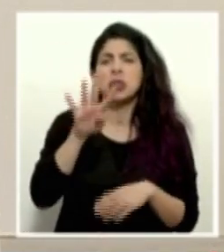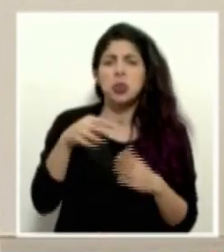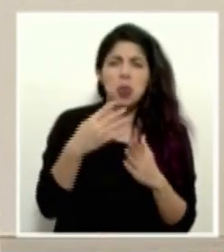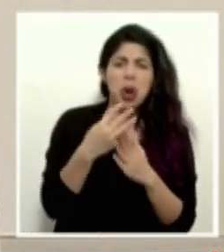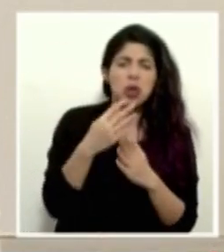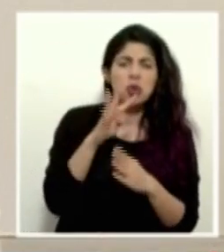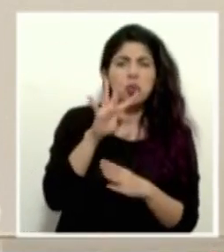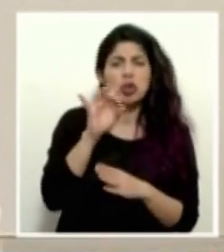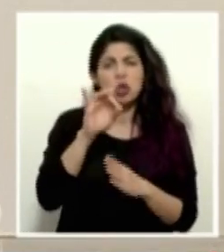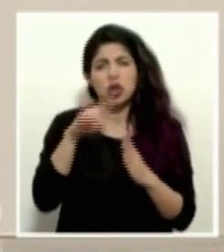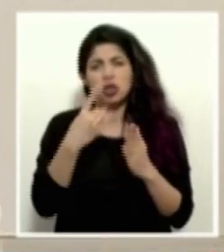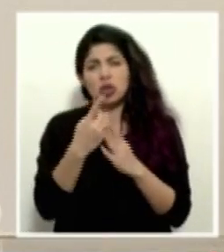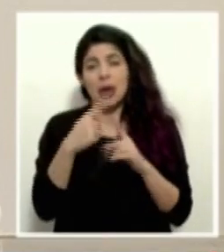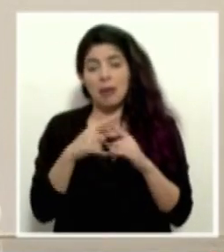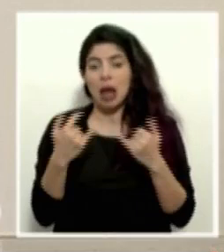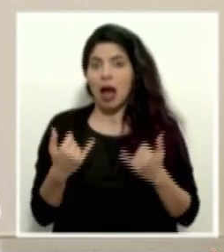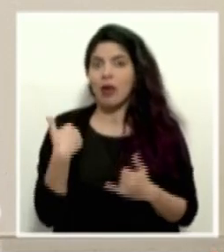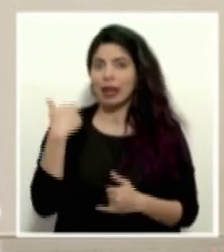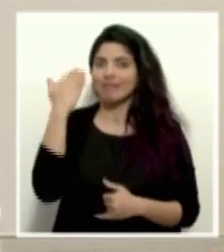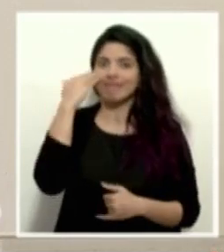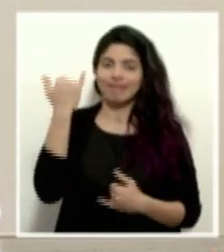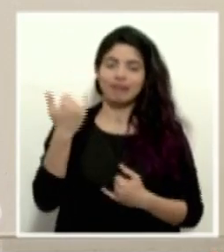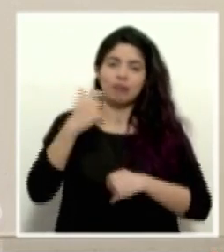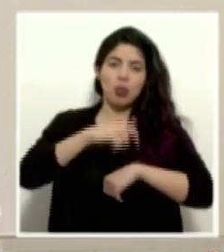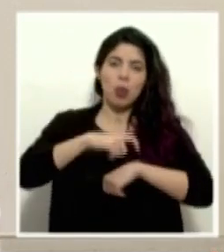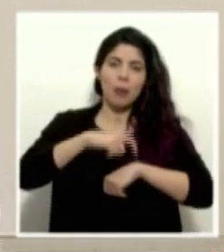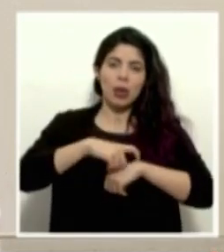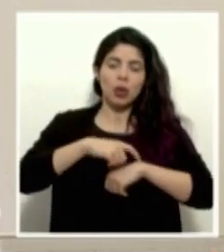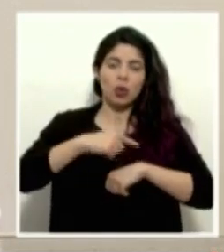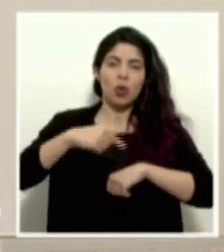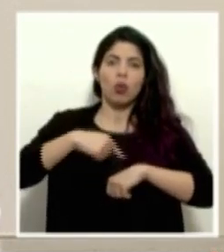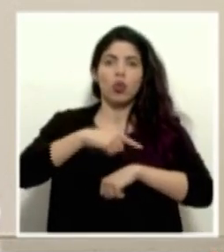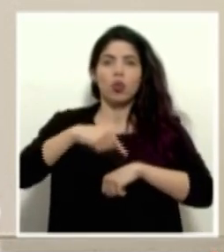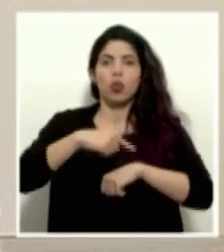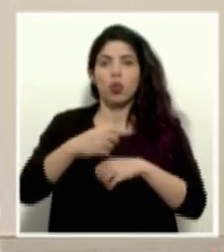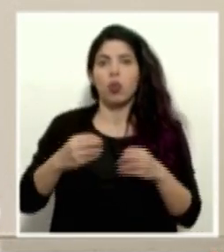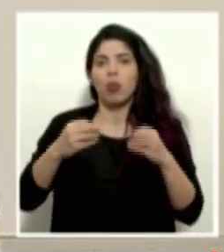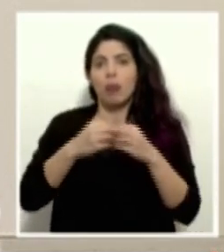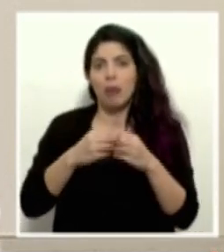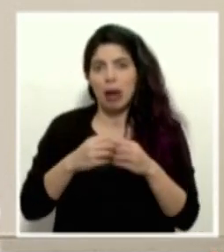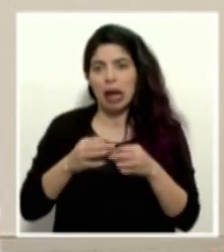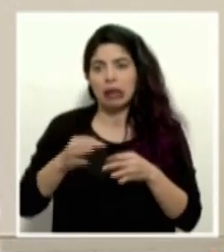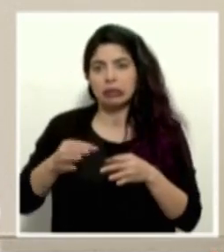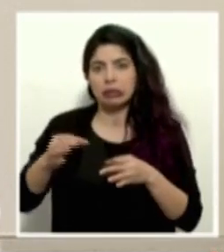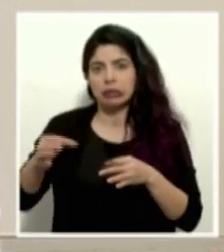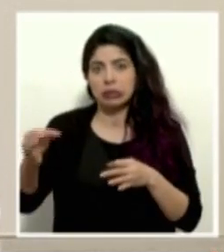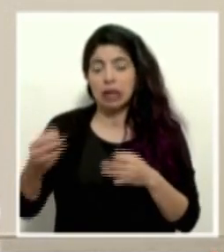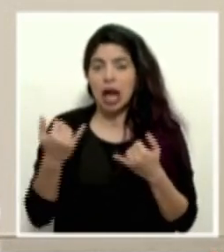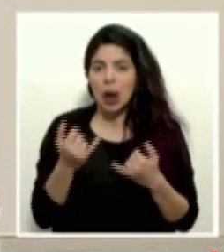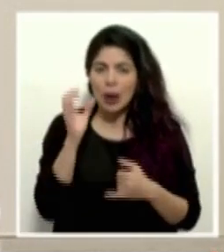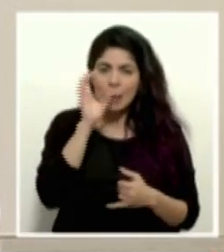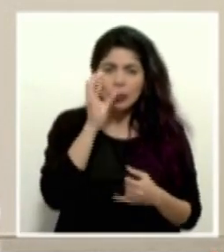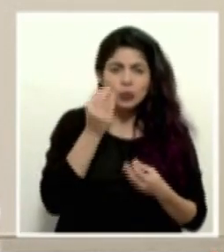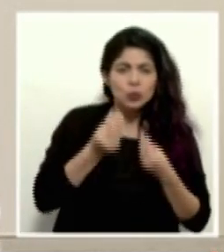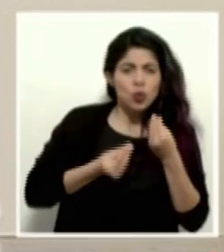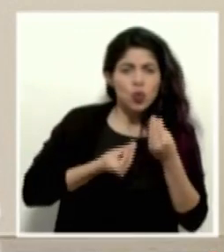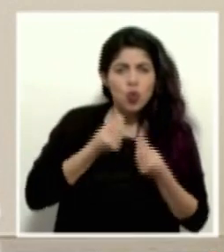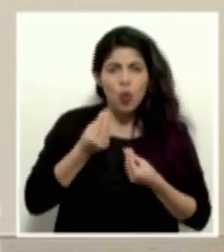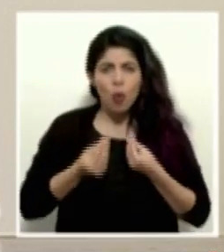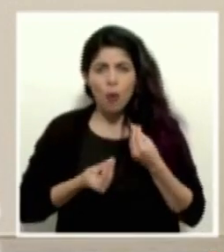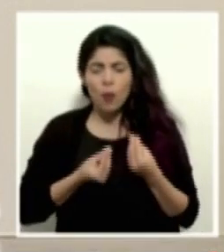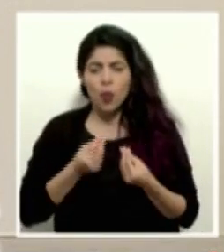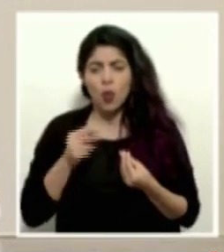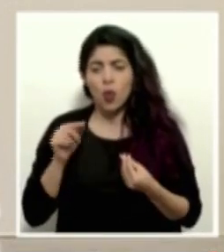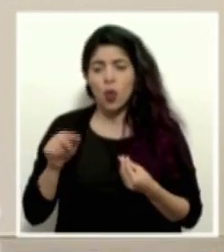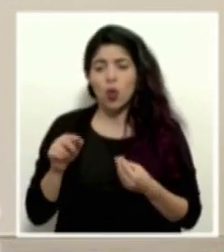no más de 48 horas. Estamos conscientes que en estos momentos se está aumentando esa cantidad y estamos buscando la forma de que